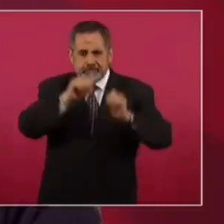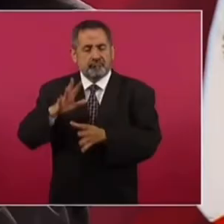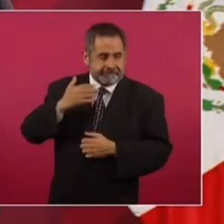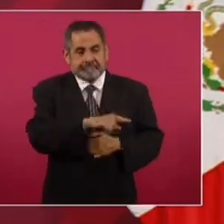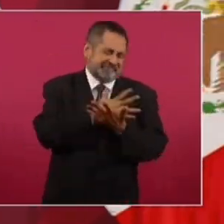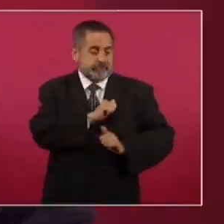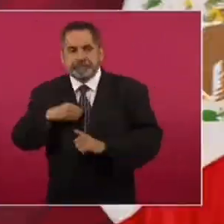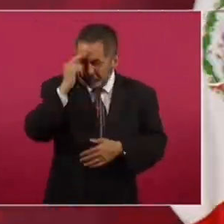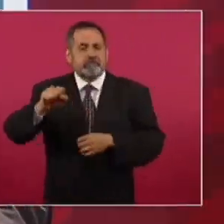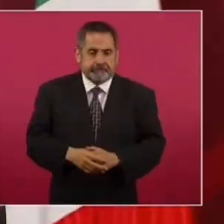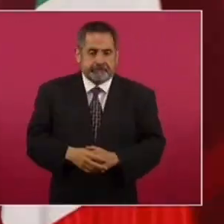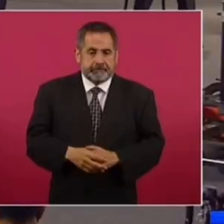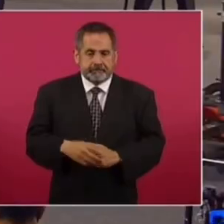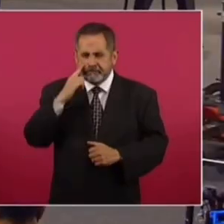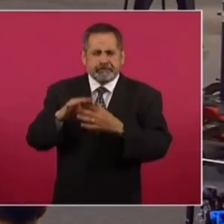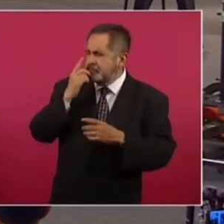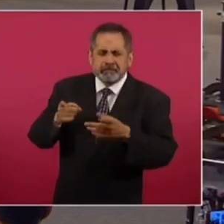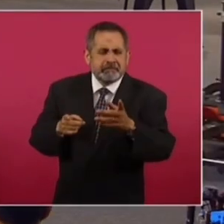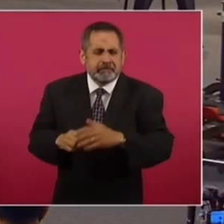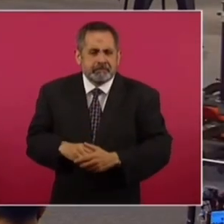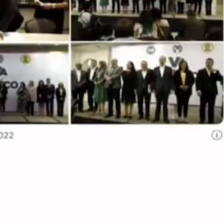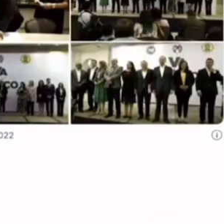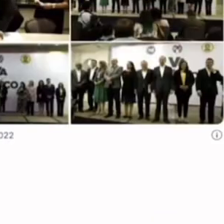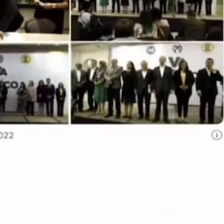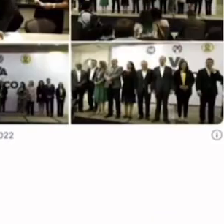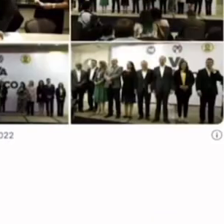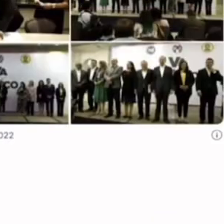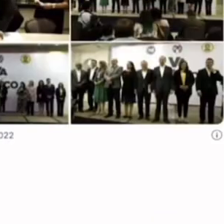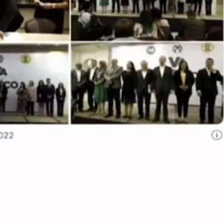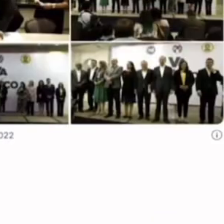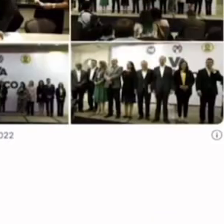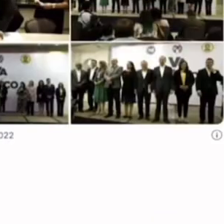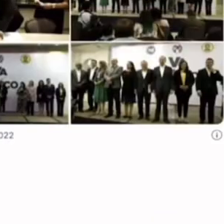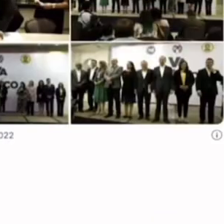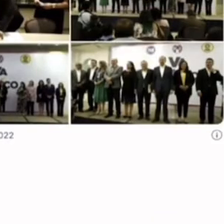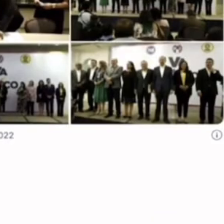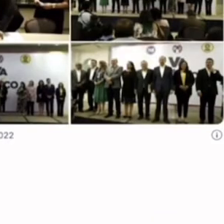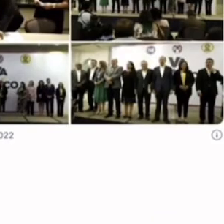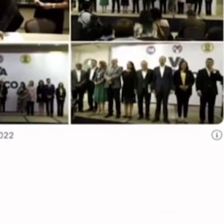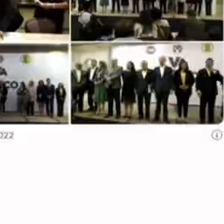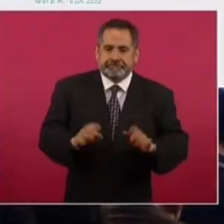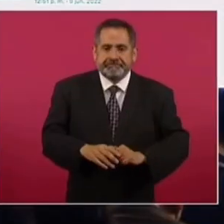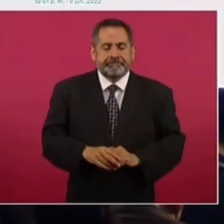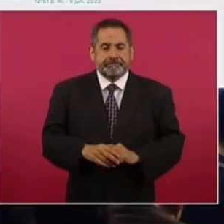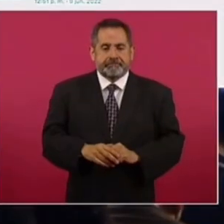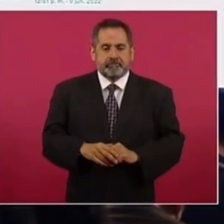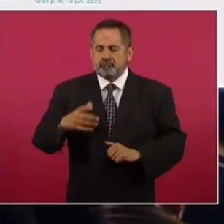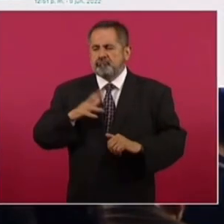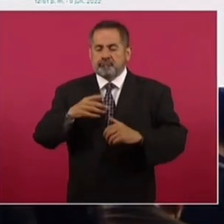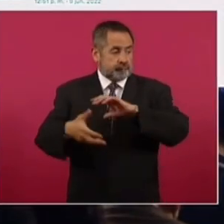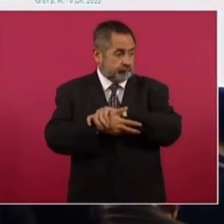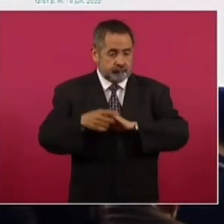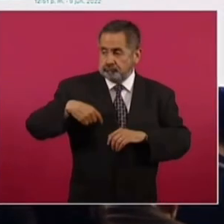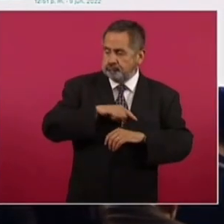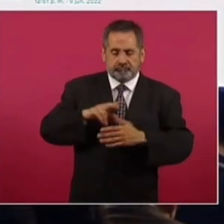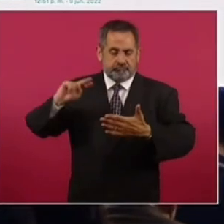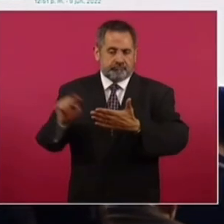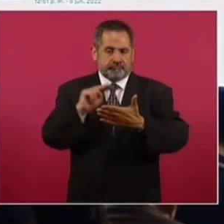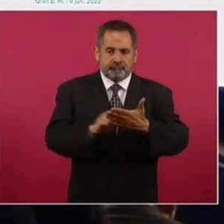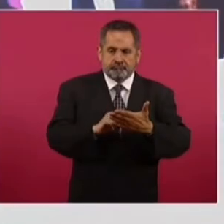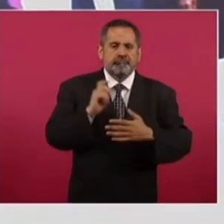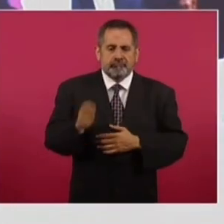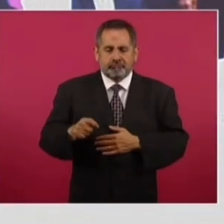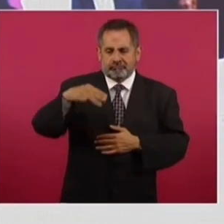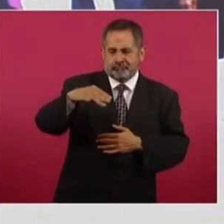Unos momentos después. A ver qué dicen. Es respuesta a la petición ciudadana. Hemos firmado la